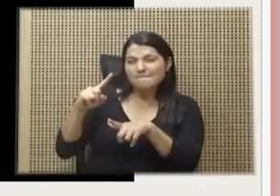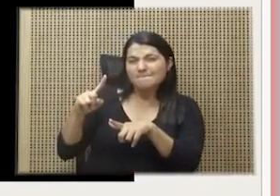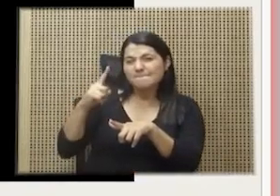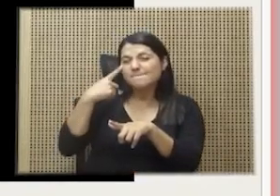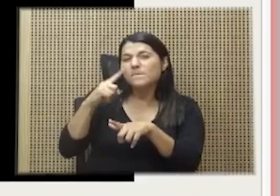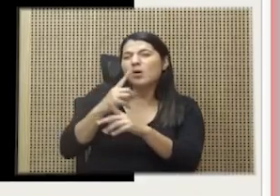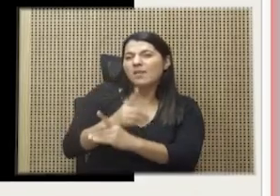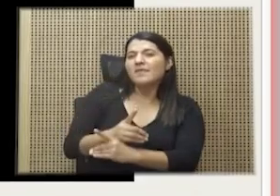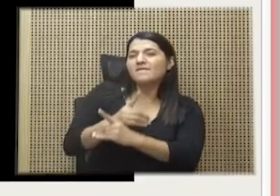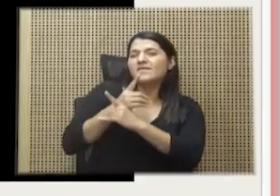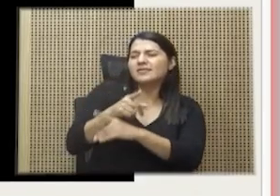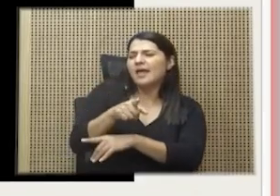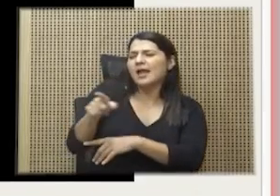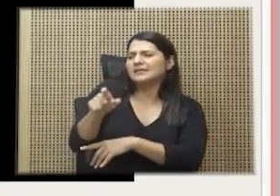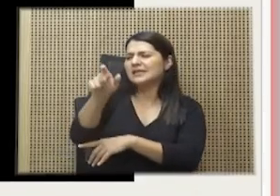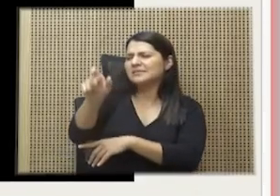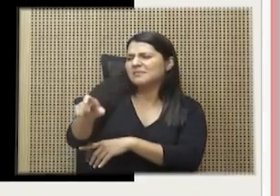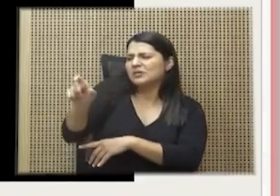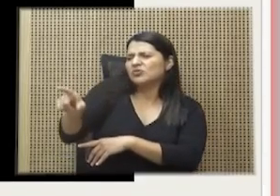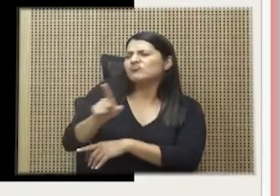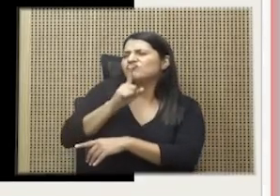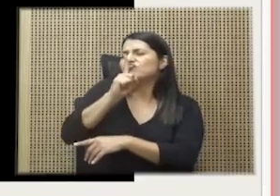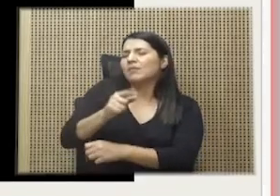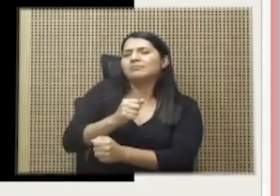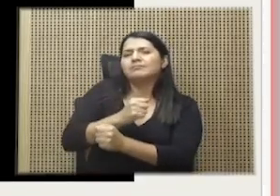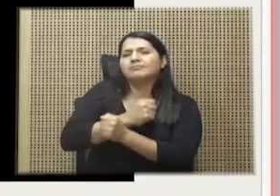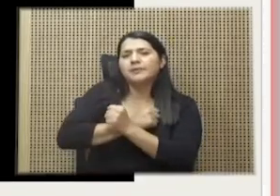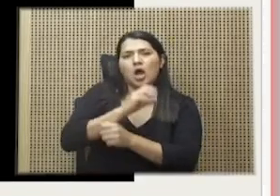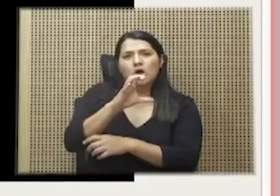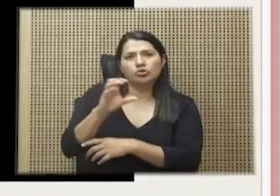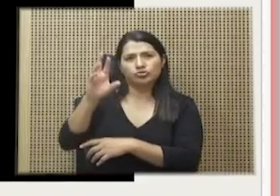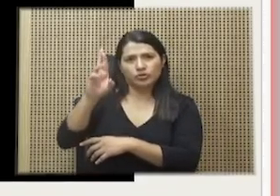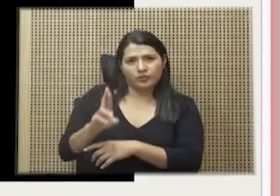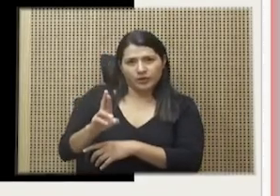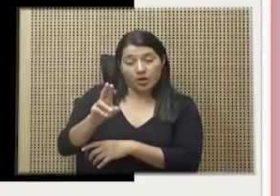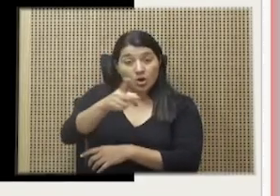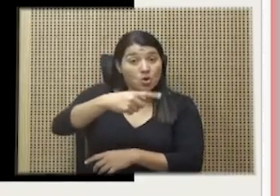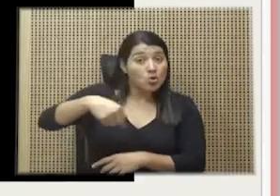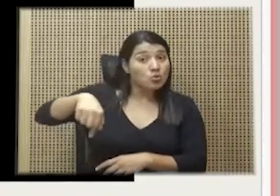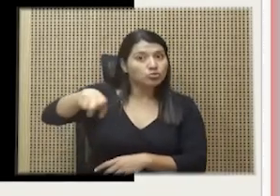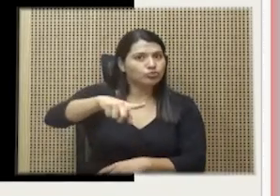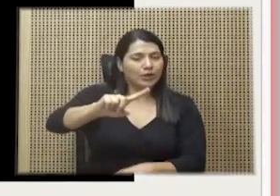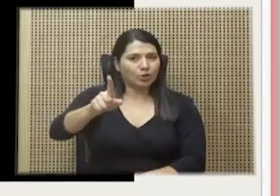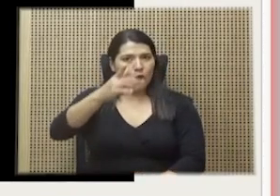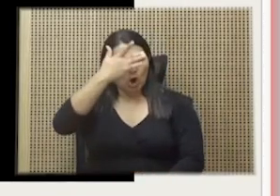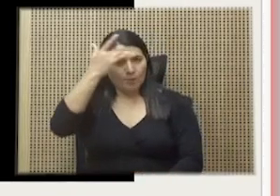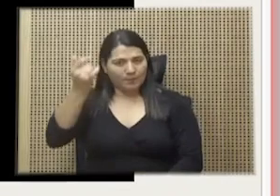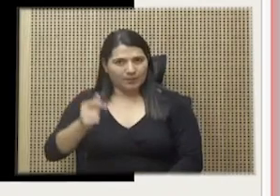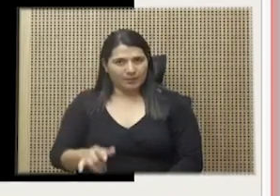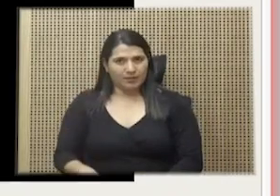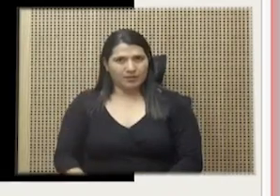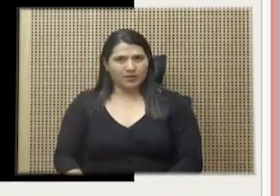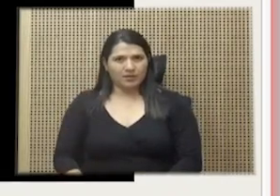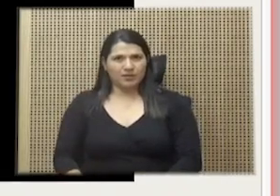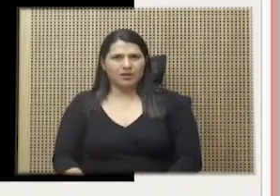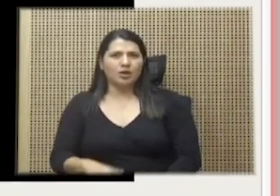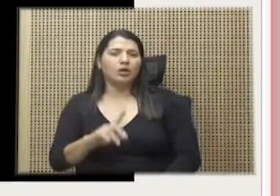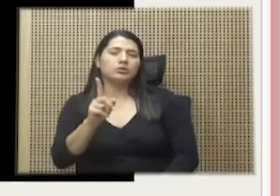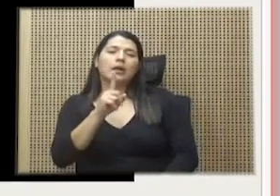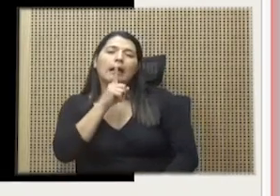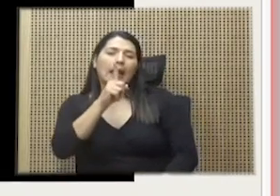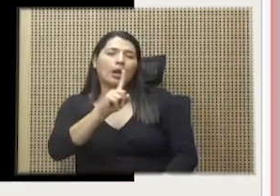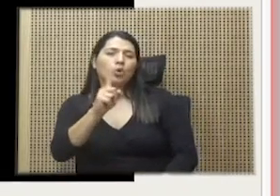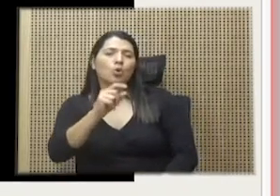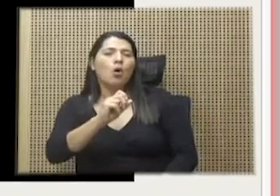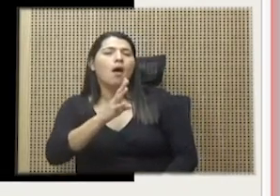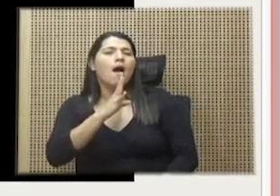verdaderamente aman a Costa Rica. No se olvide un pueblo de Costa Rica. Evidentemente no son bombas guanacastecas lo que habla